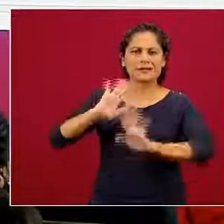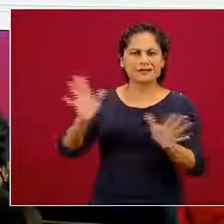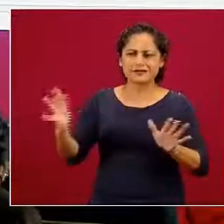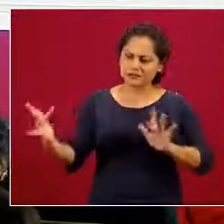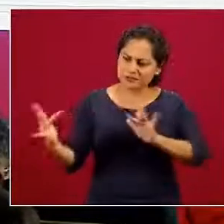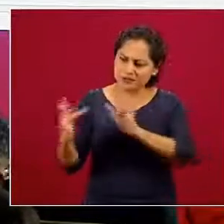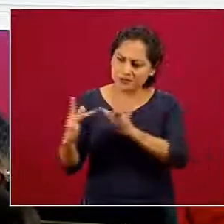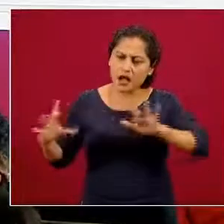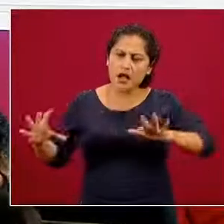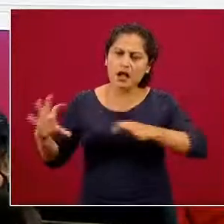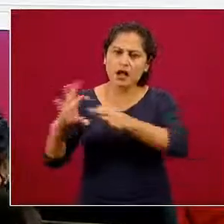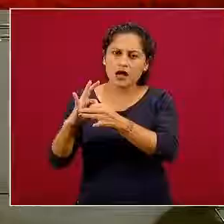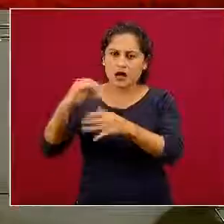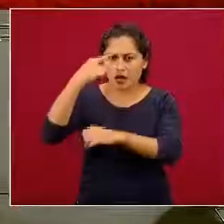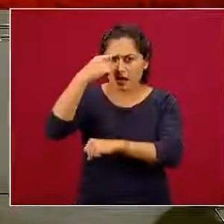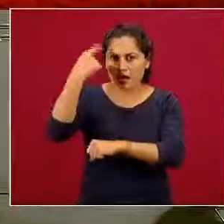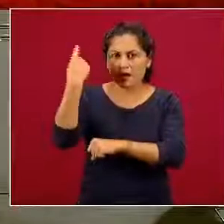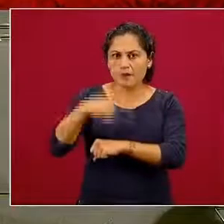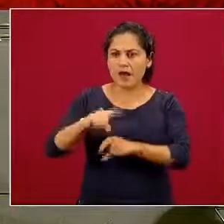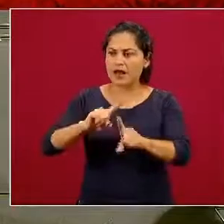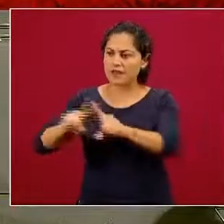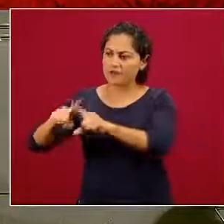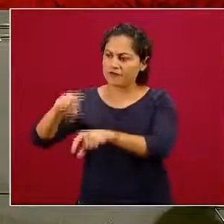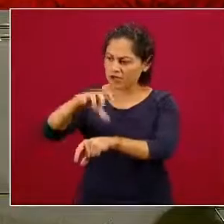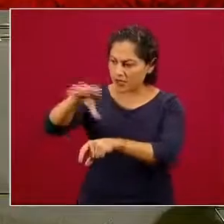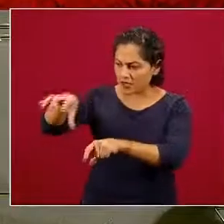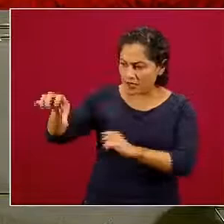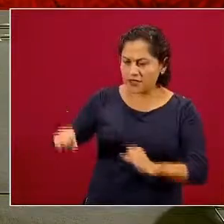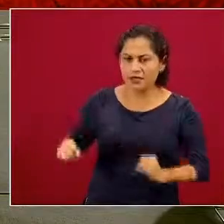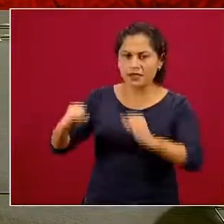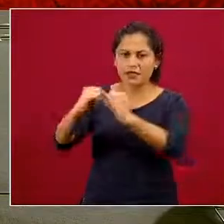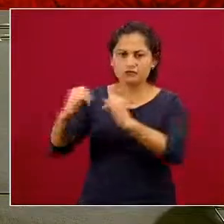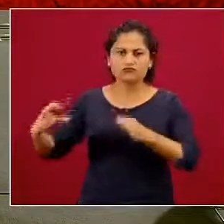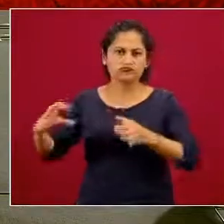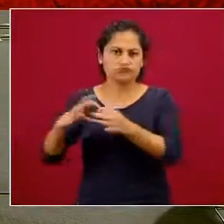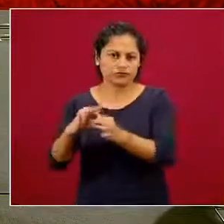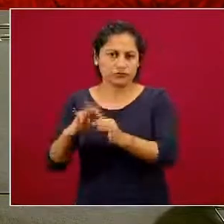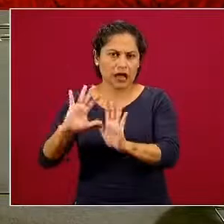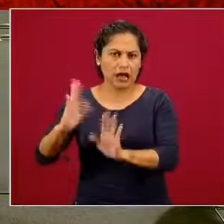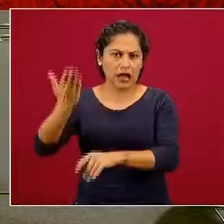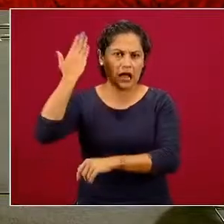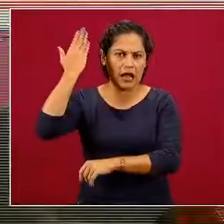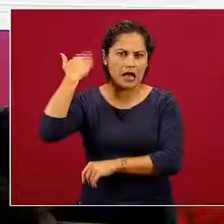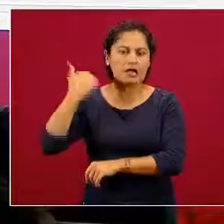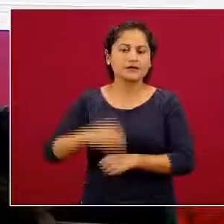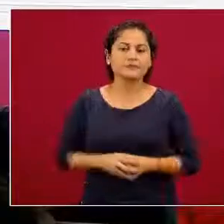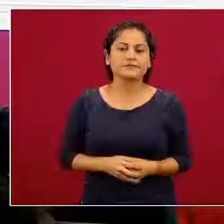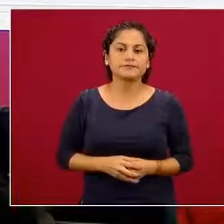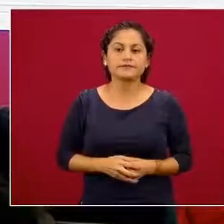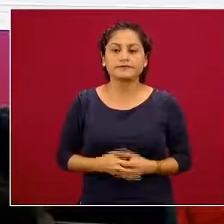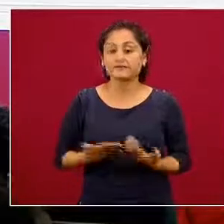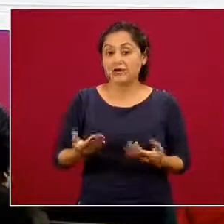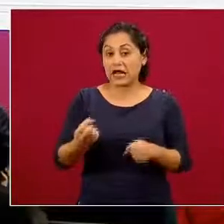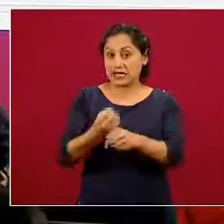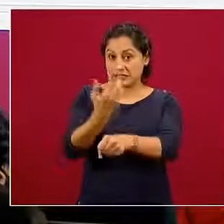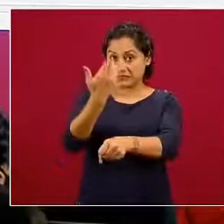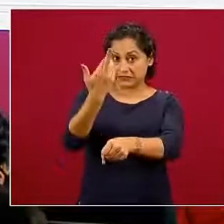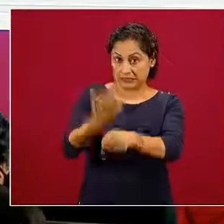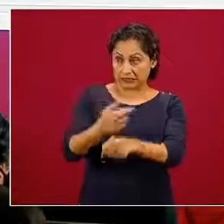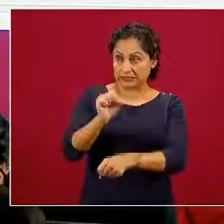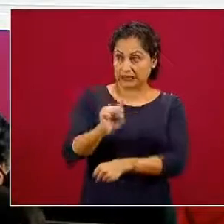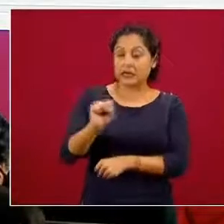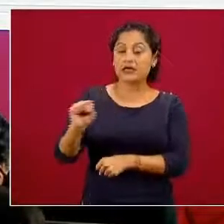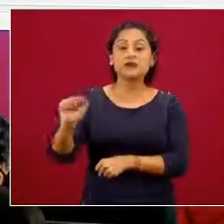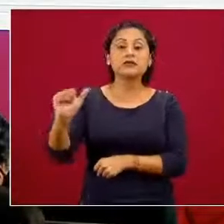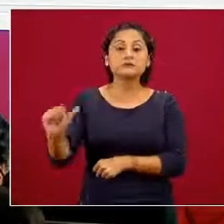en esta integración de los diferentes sectores y dependencias. Entonces, la Secretaría de Salud, consciente